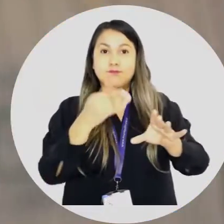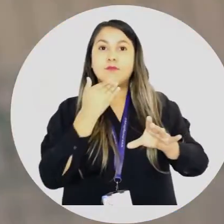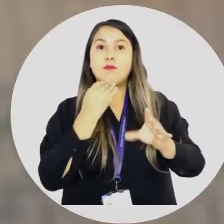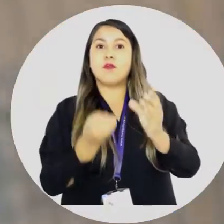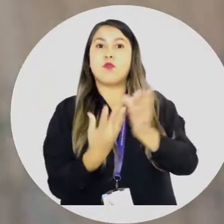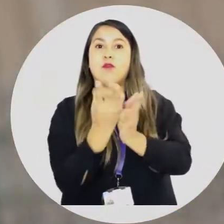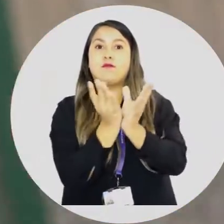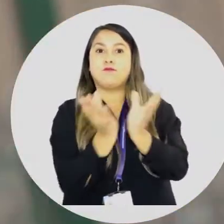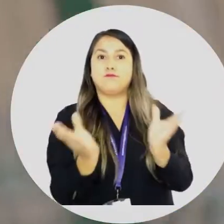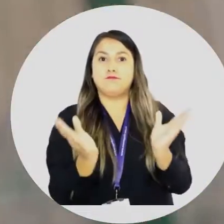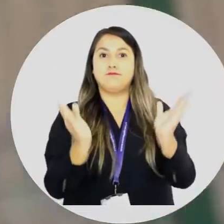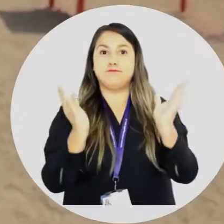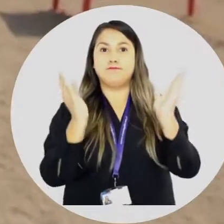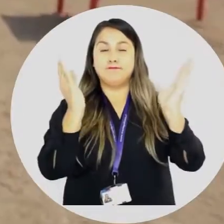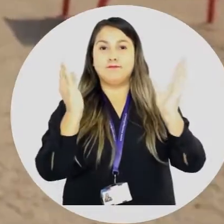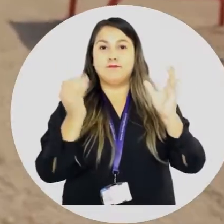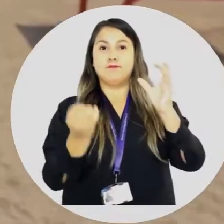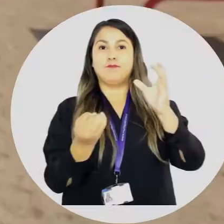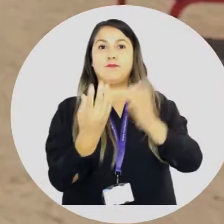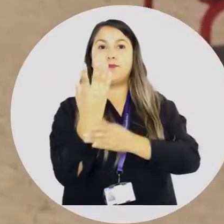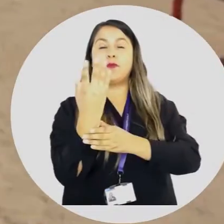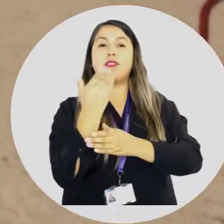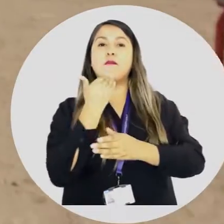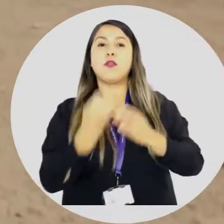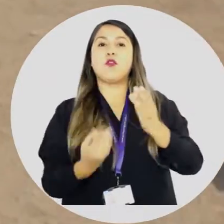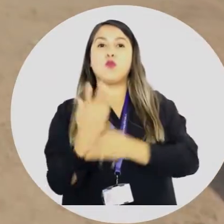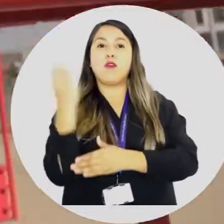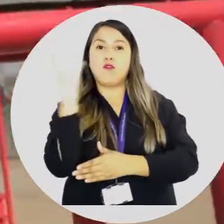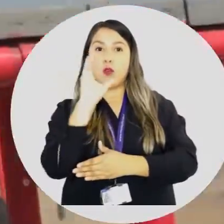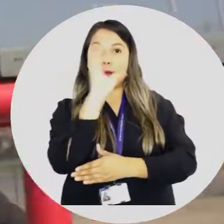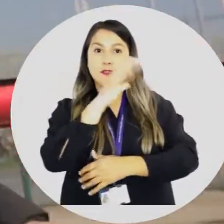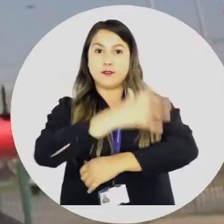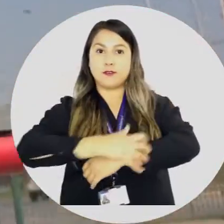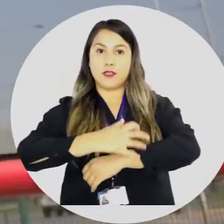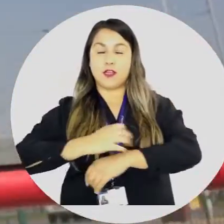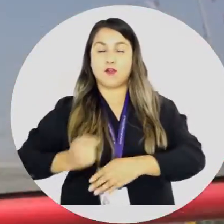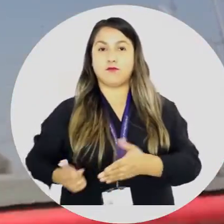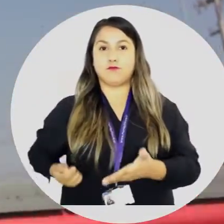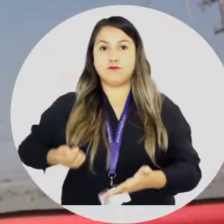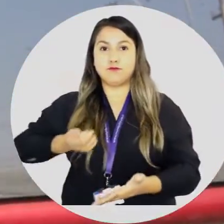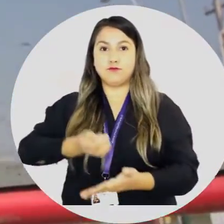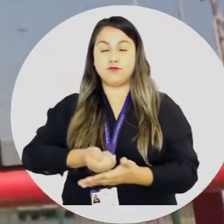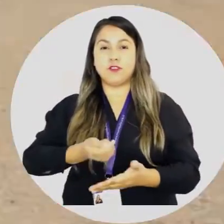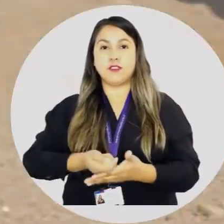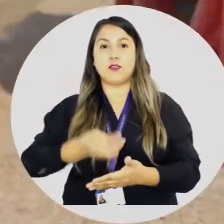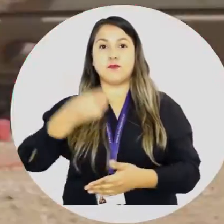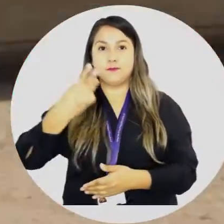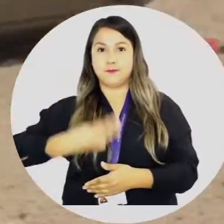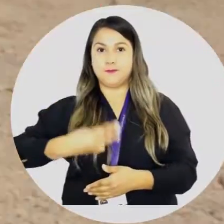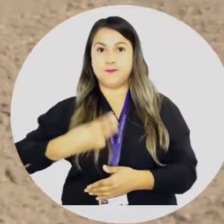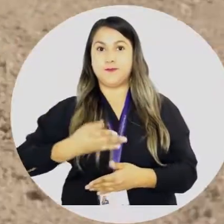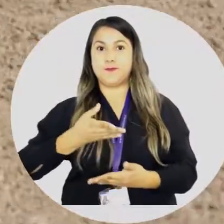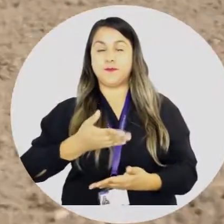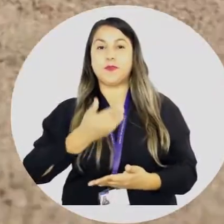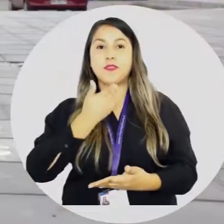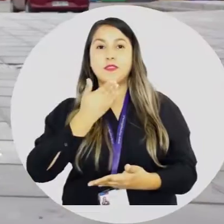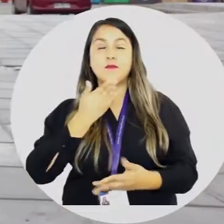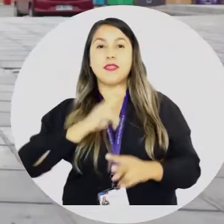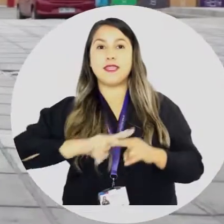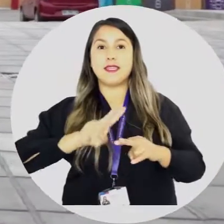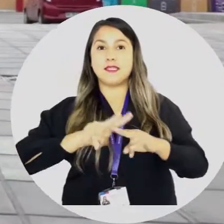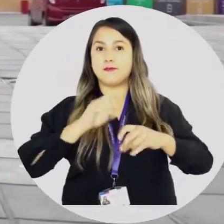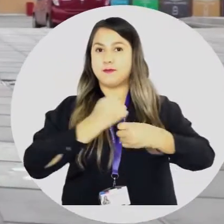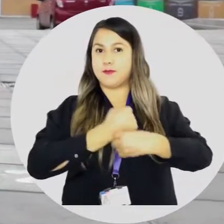ornamentales, habilitamos el primer paseo recreativo canino con financiamiento 100% municipal e